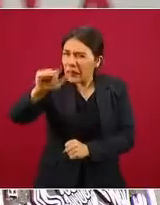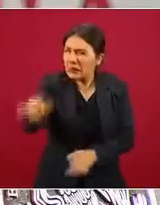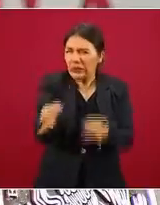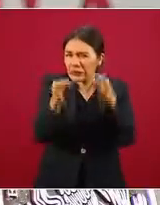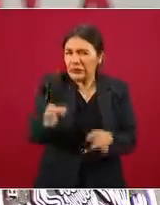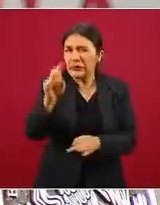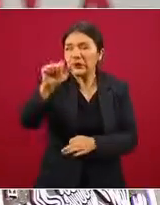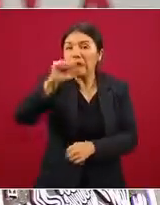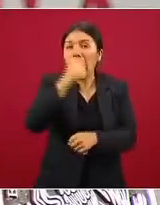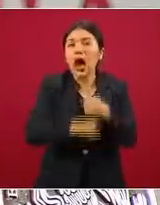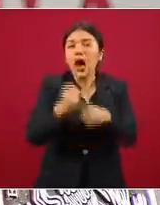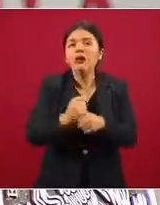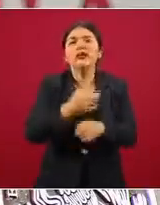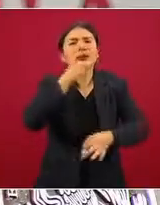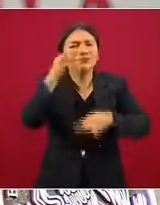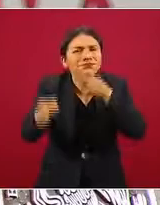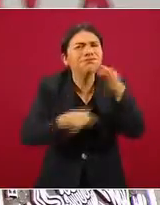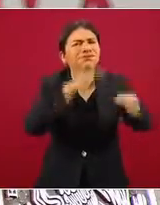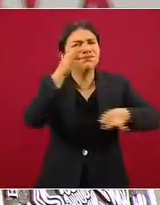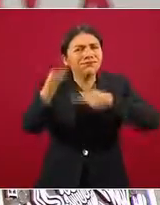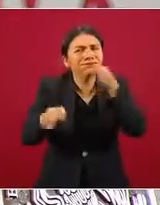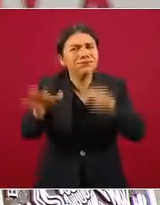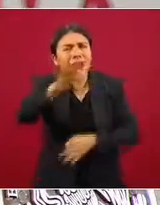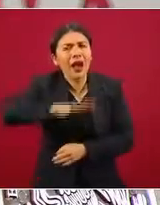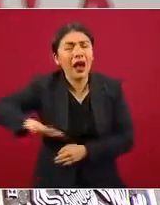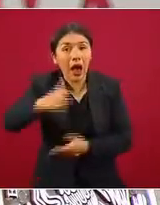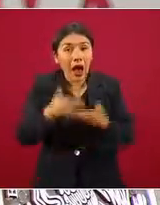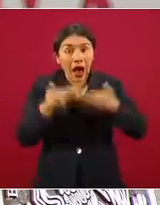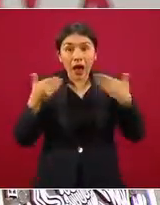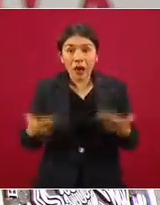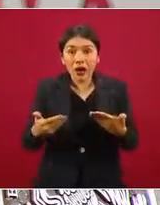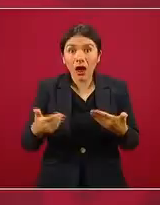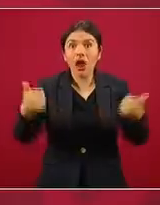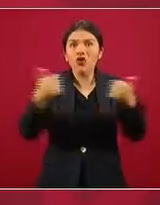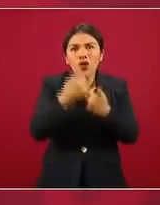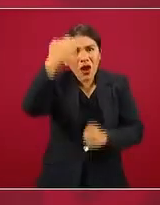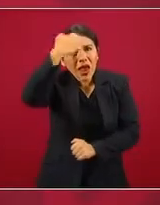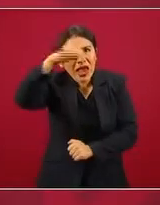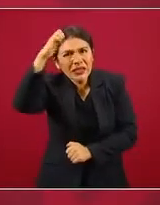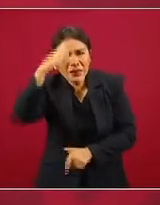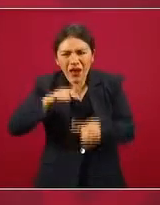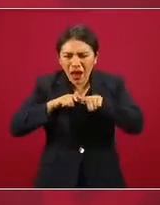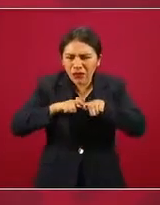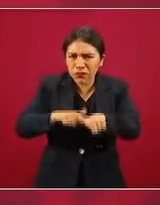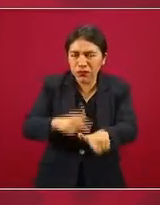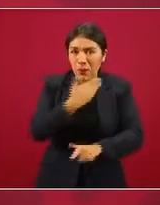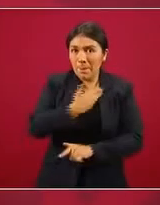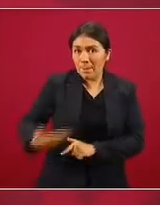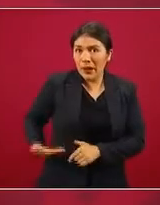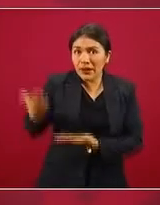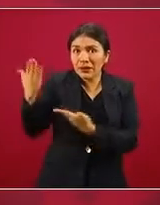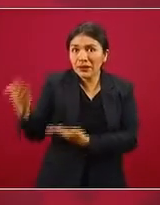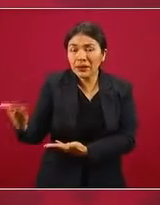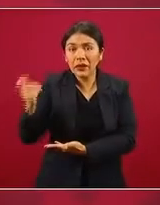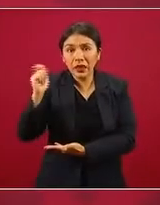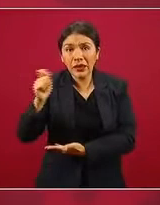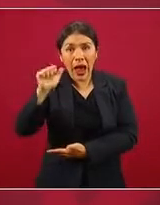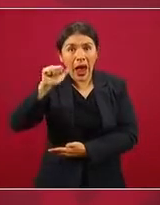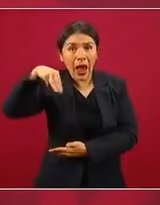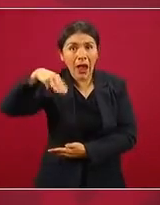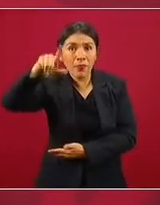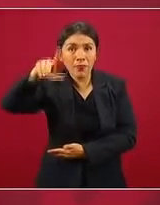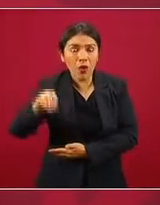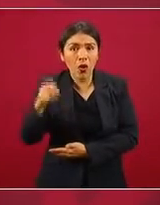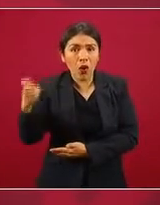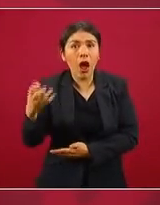ser exactos, difundiéndose en todo el país. Ahora, con la experiencia y la trayectoria del señor presidente Andrés Manuel